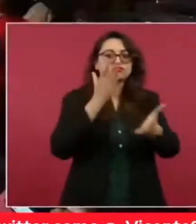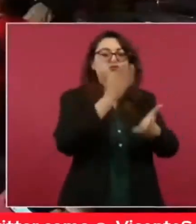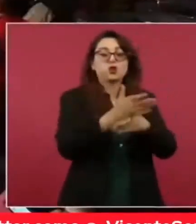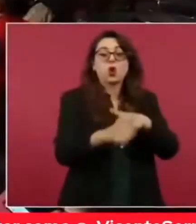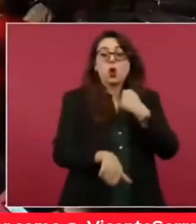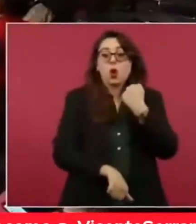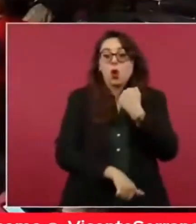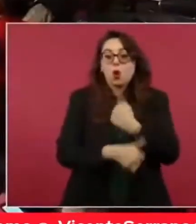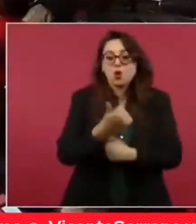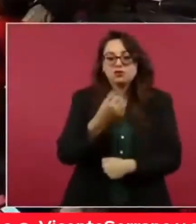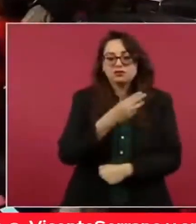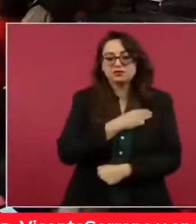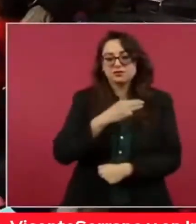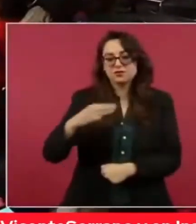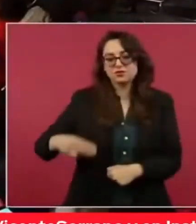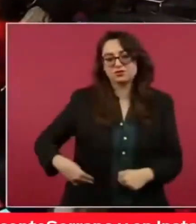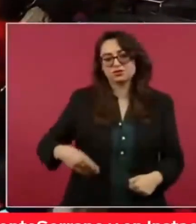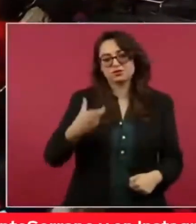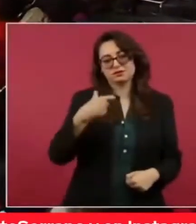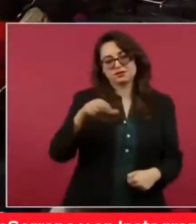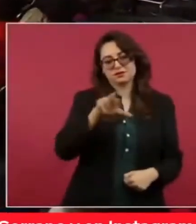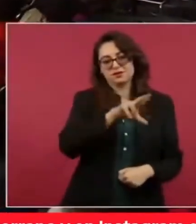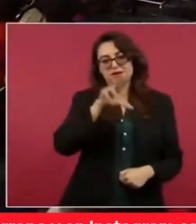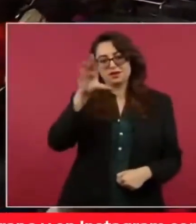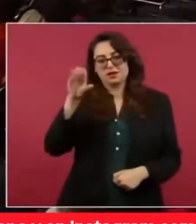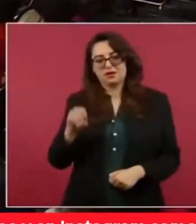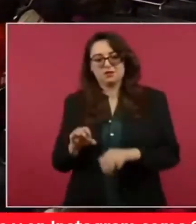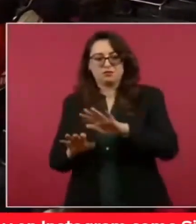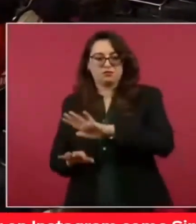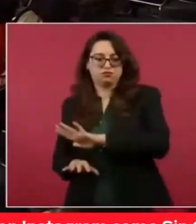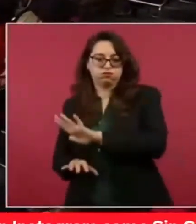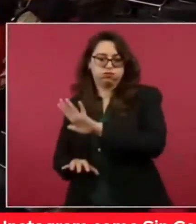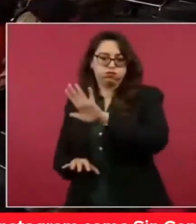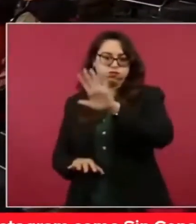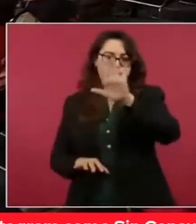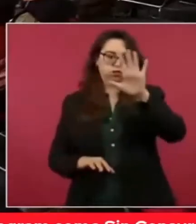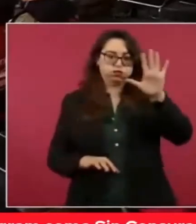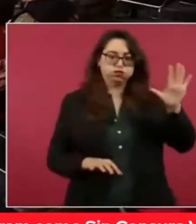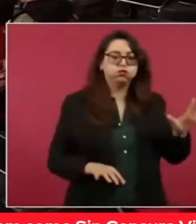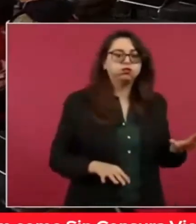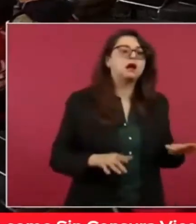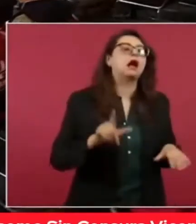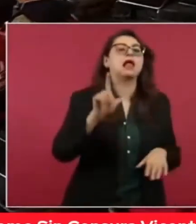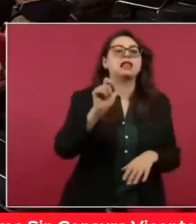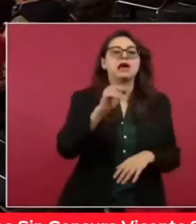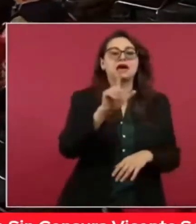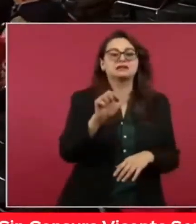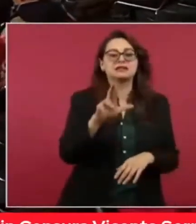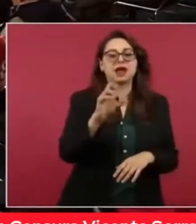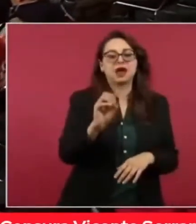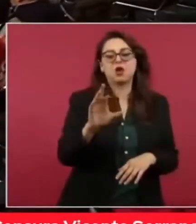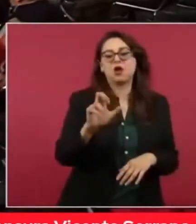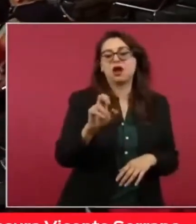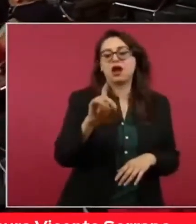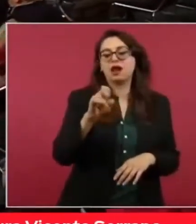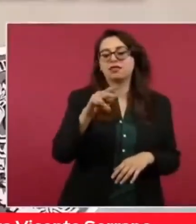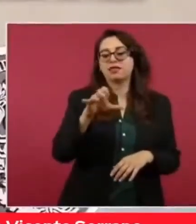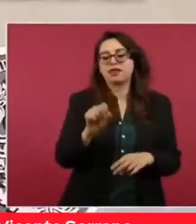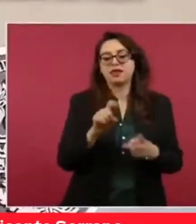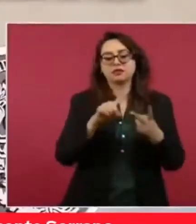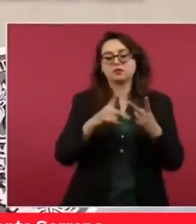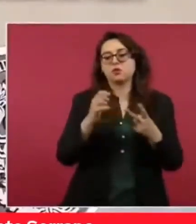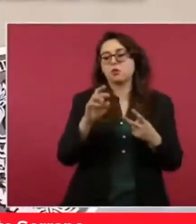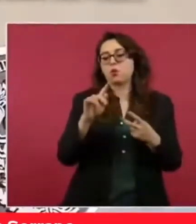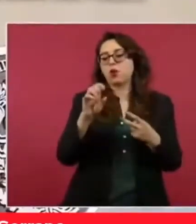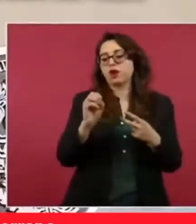de Quintana Roo, específicamente en este trama o en los municipios de Lázaro Cárdenas, Benito Juárez y parte de Puerto Morelos,